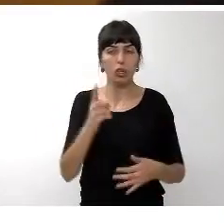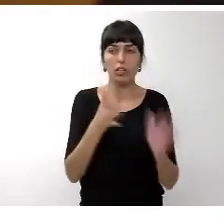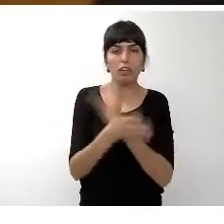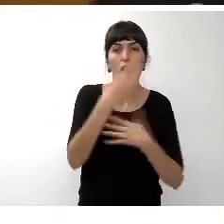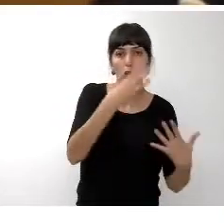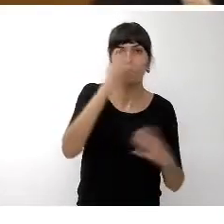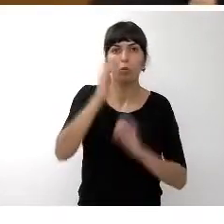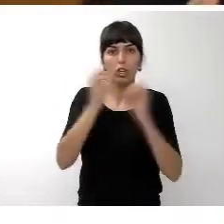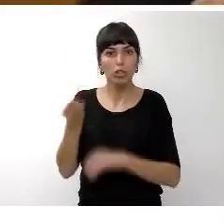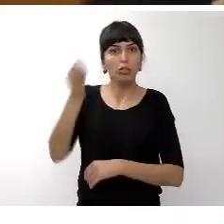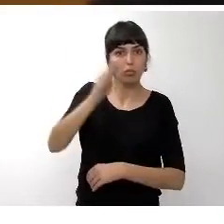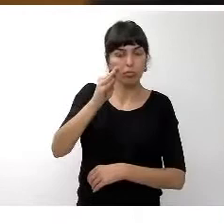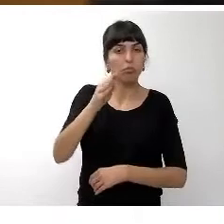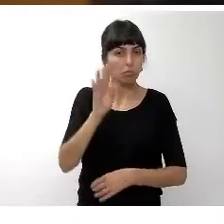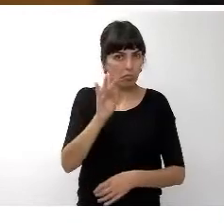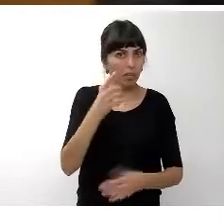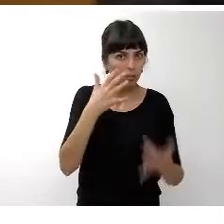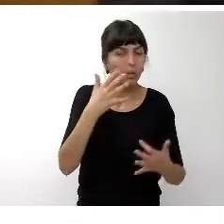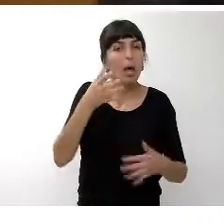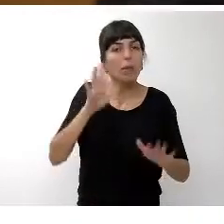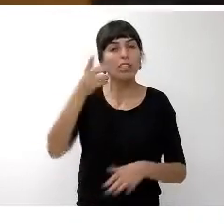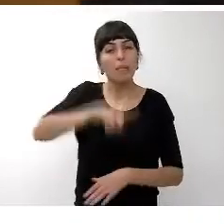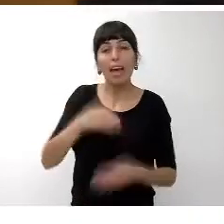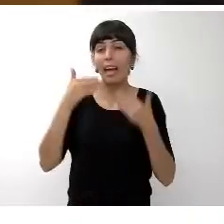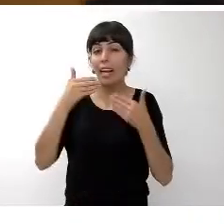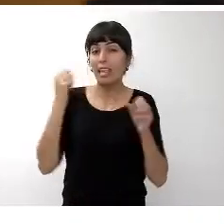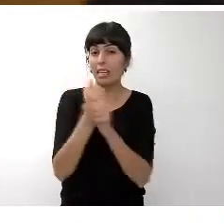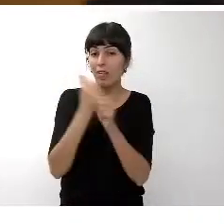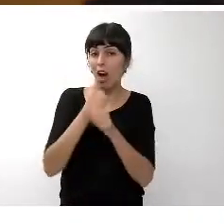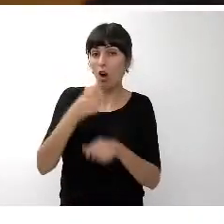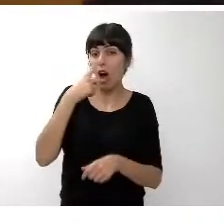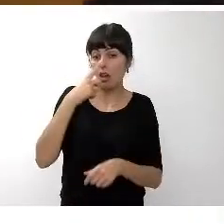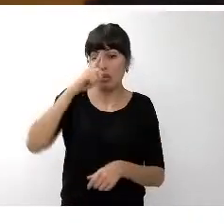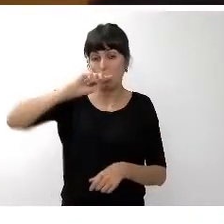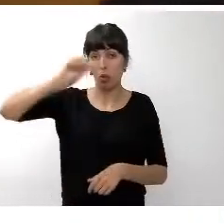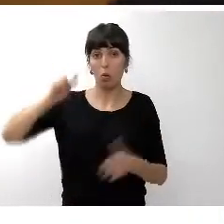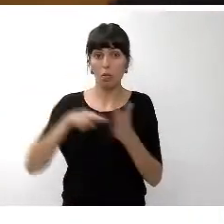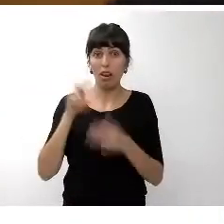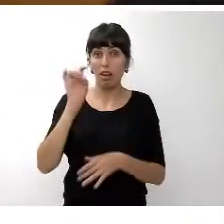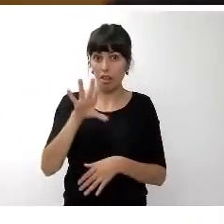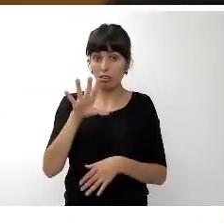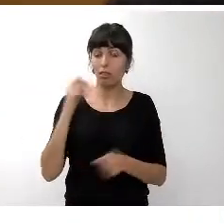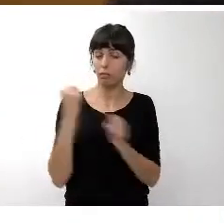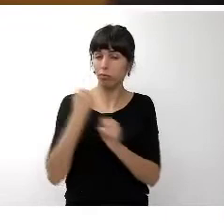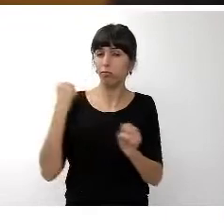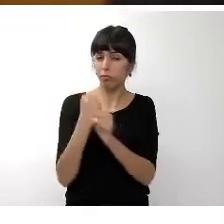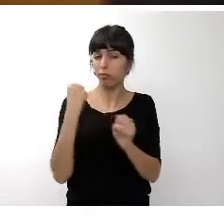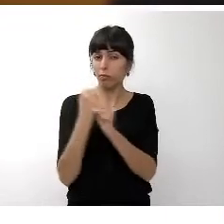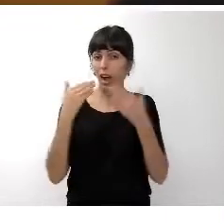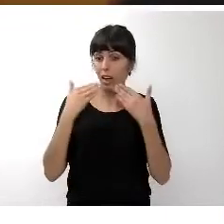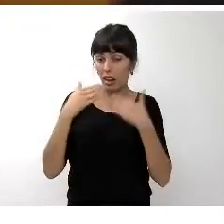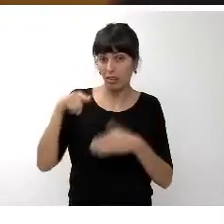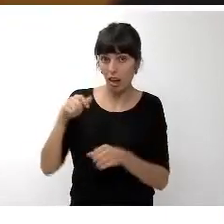sino que gracias al trabajo que se ha venido realizando en el año 2015 y fundamentalmente